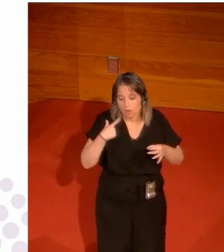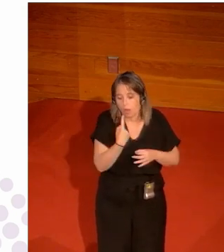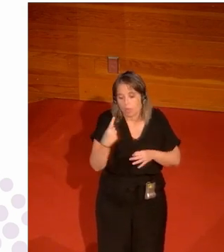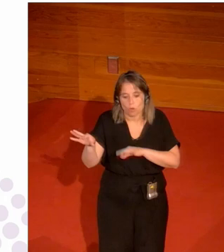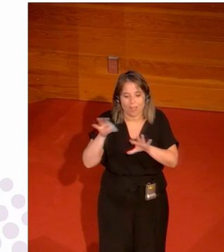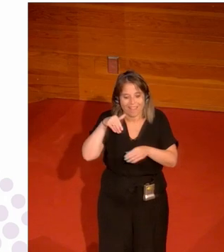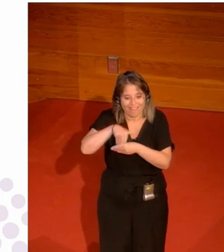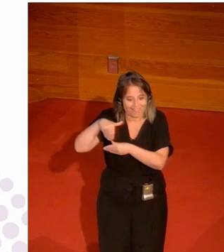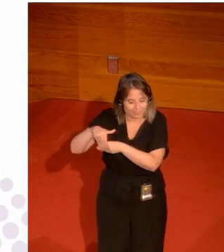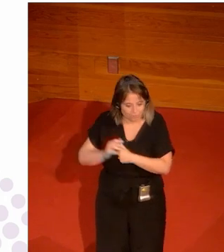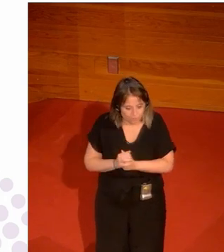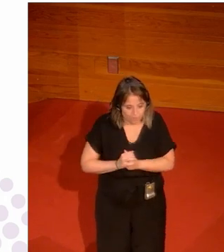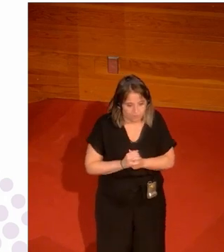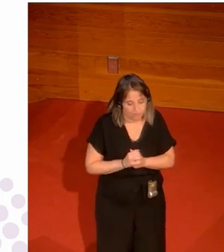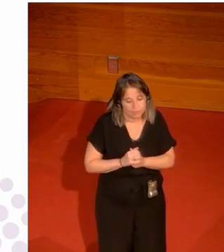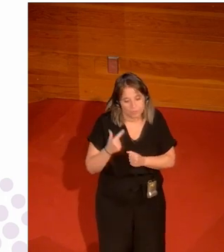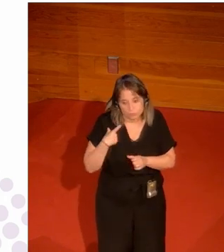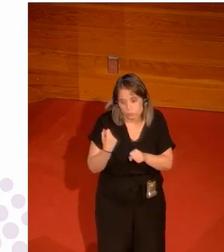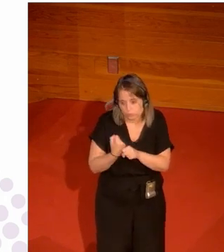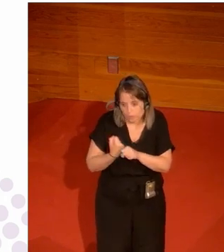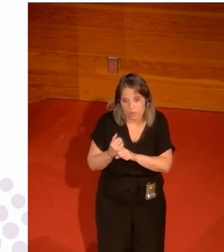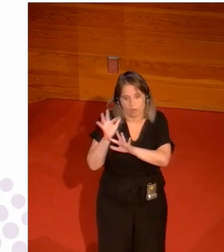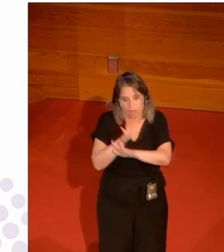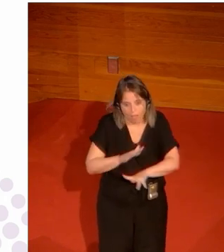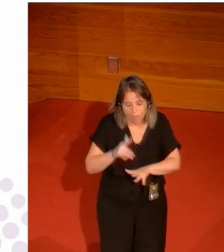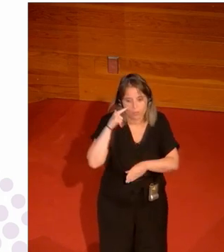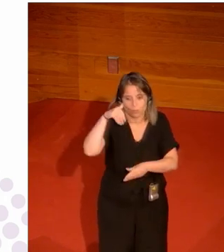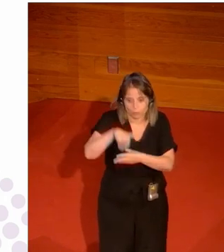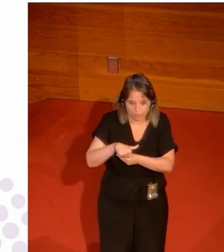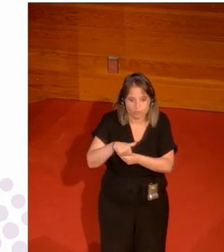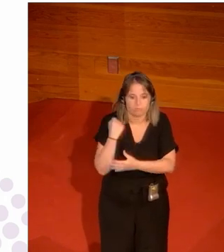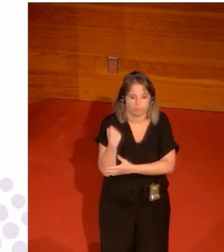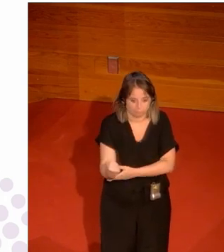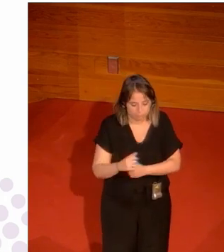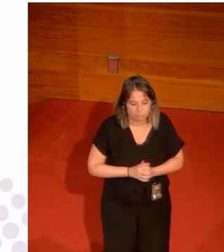y eso es trabajo que tú tienes que hacer con el resto para que cuando llegue la votación te vote